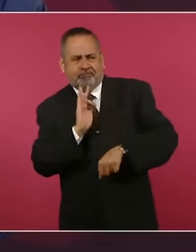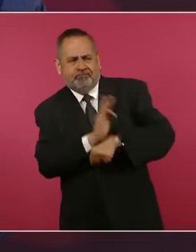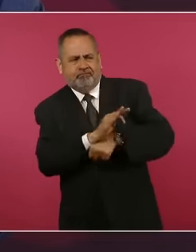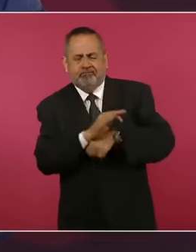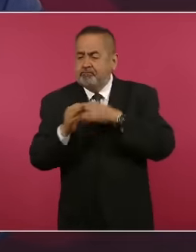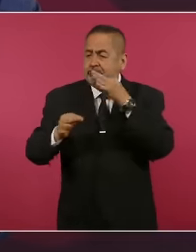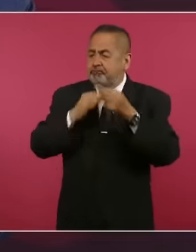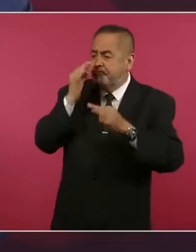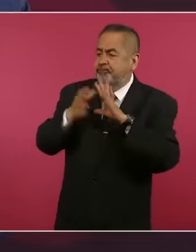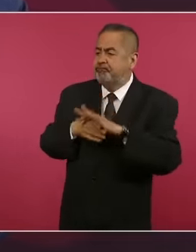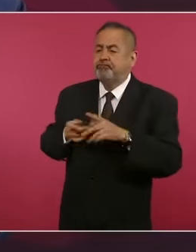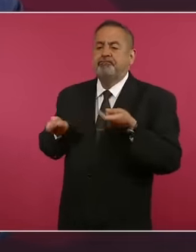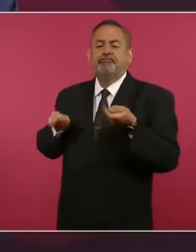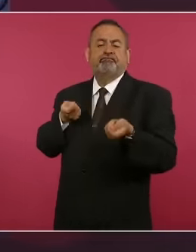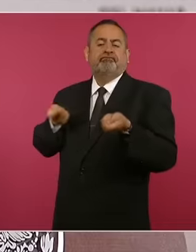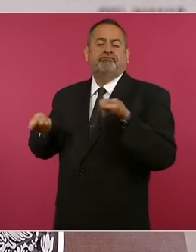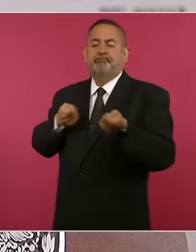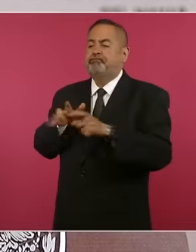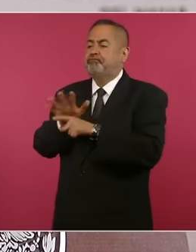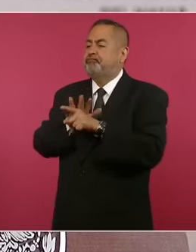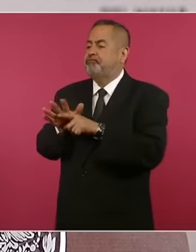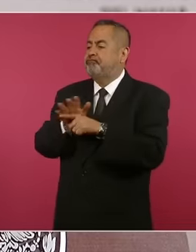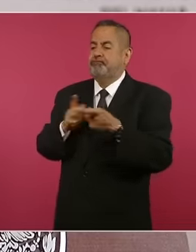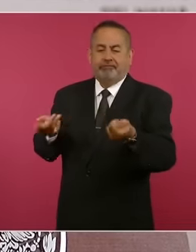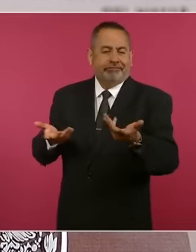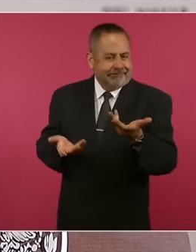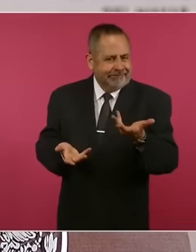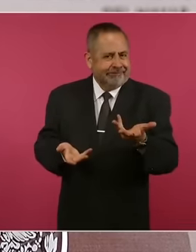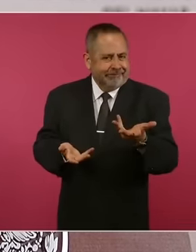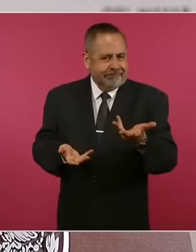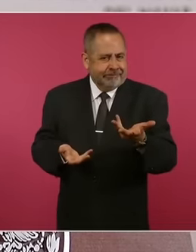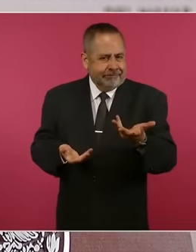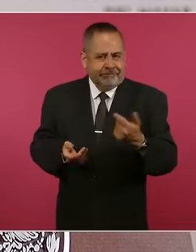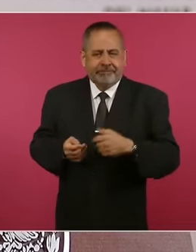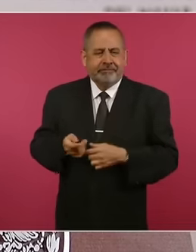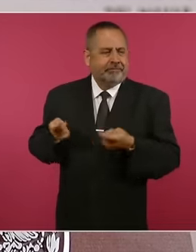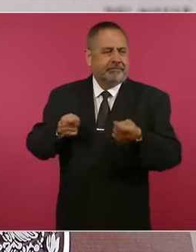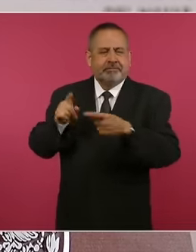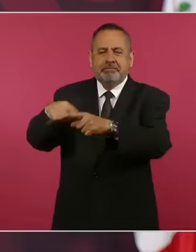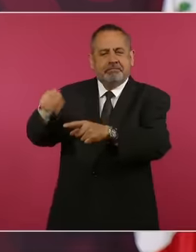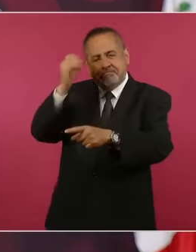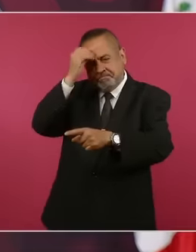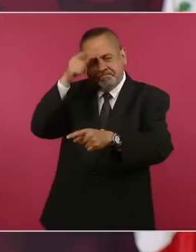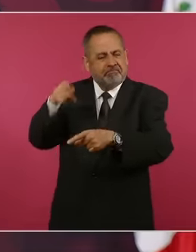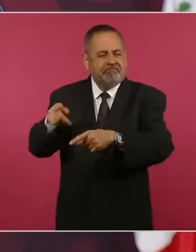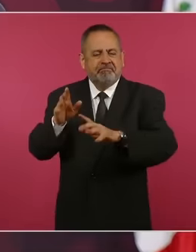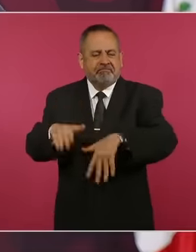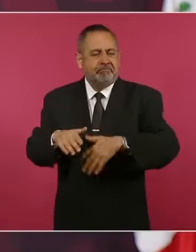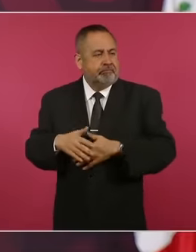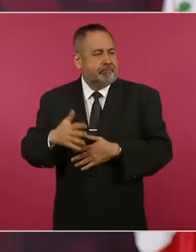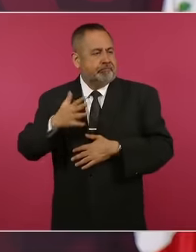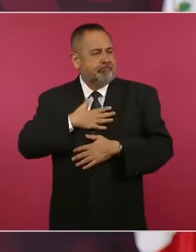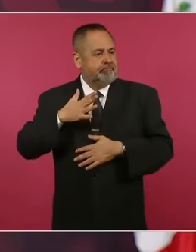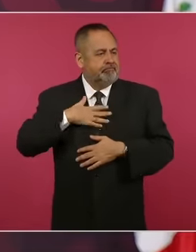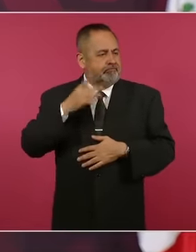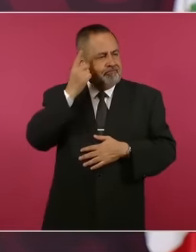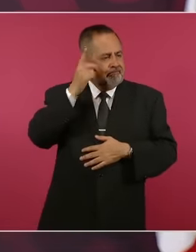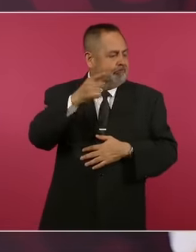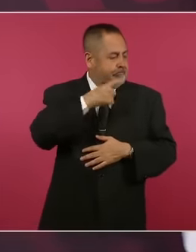la opinión general, lo que ahora se conoce como opinión pública, porque somos dueños